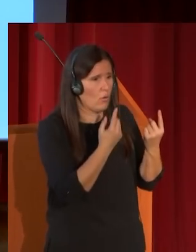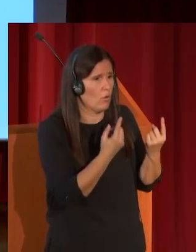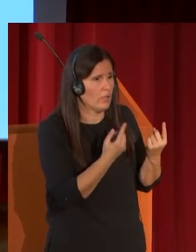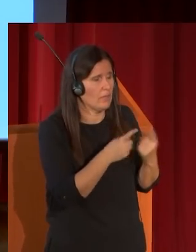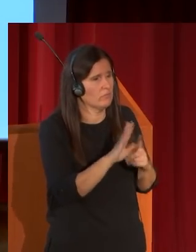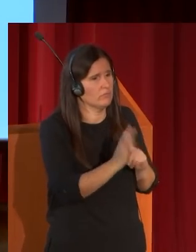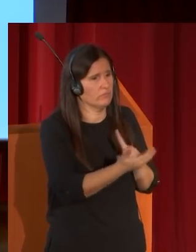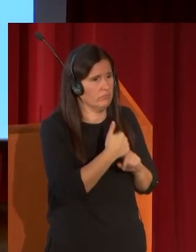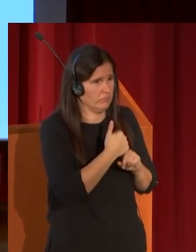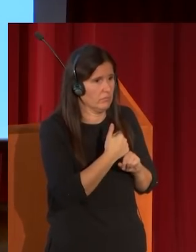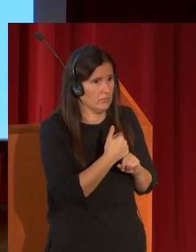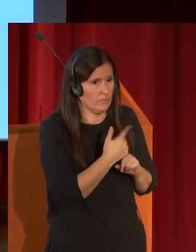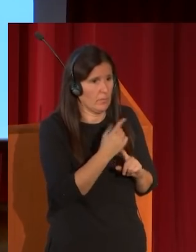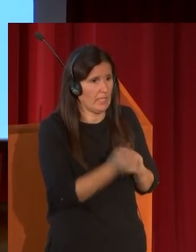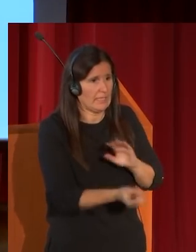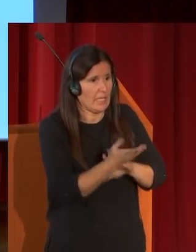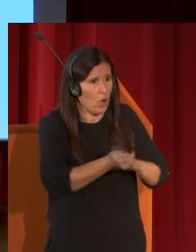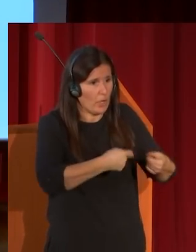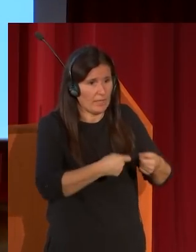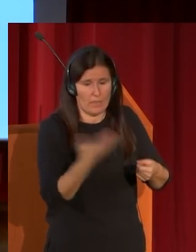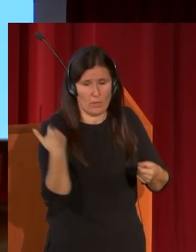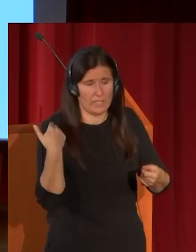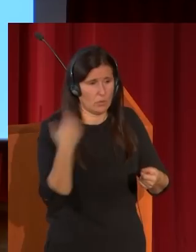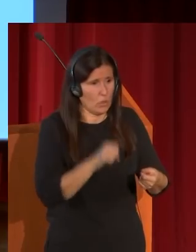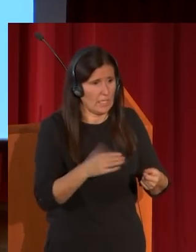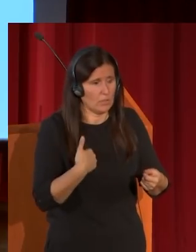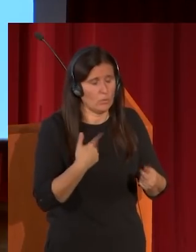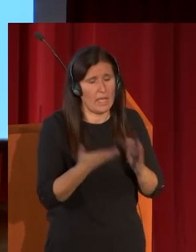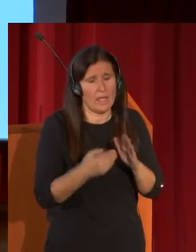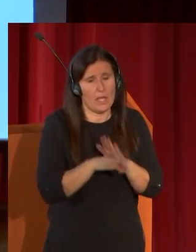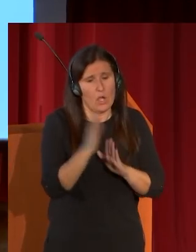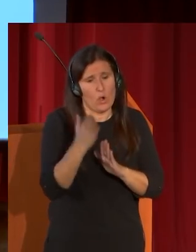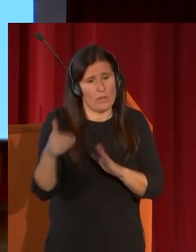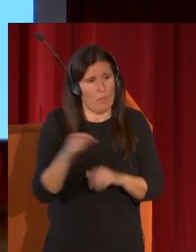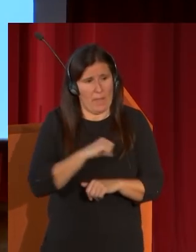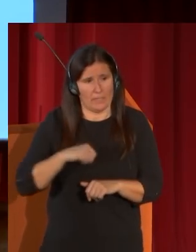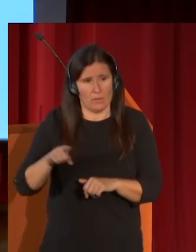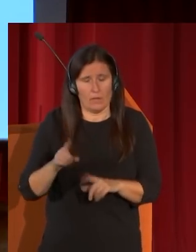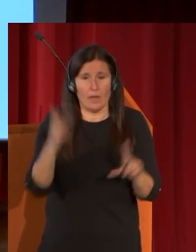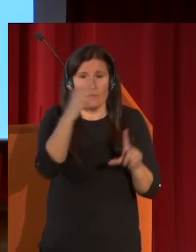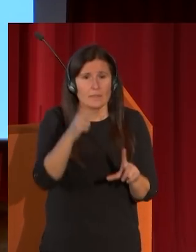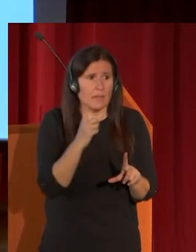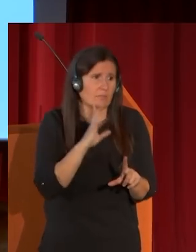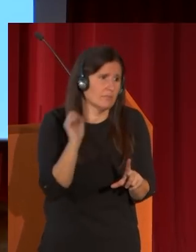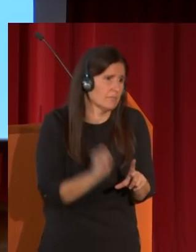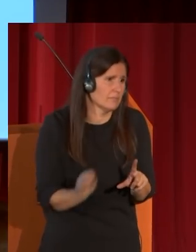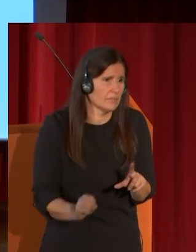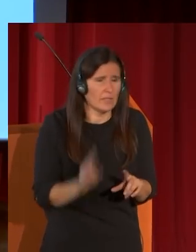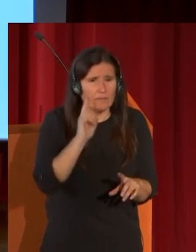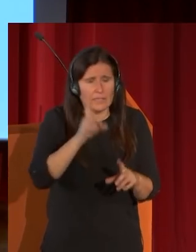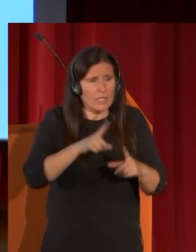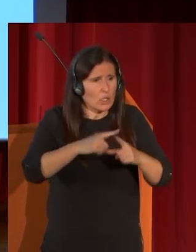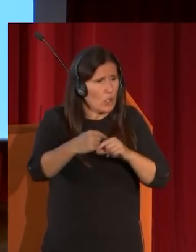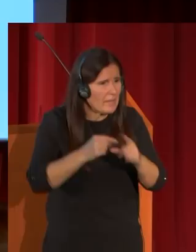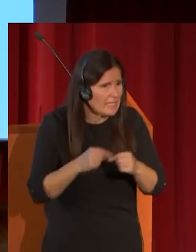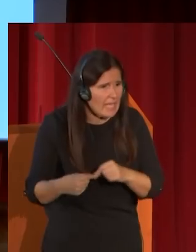localizado porque salió en el mercado en estos años en una colección particular magníficamente pintado fíjese la geometría del fondo